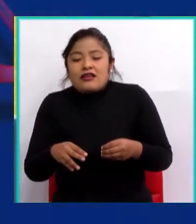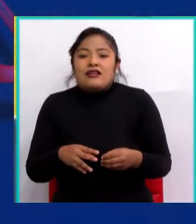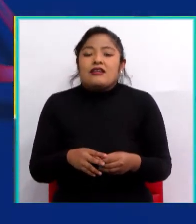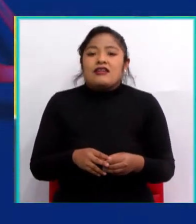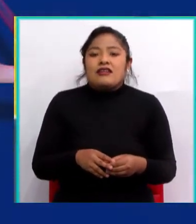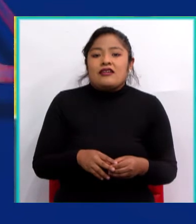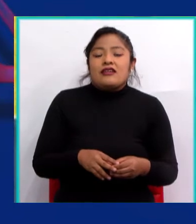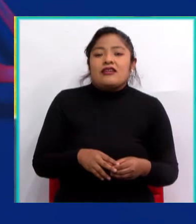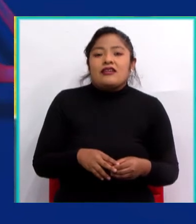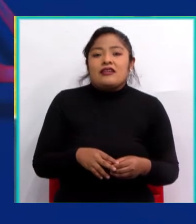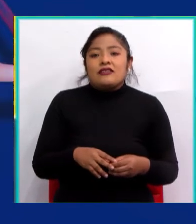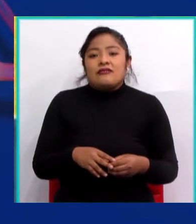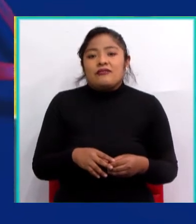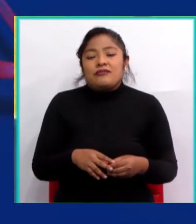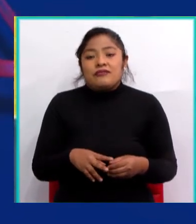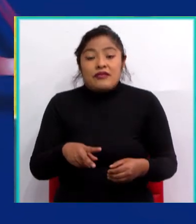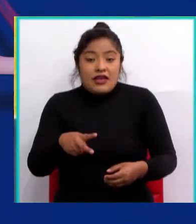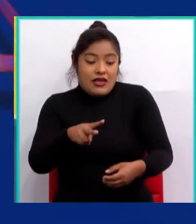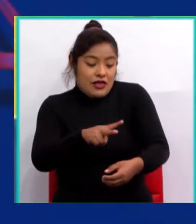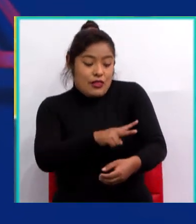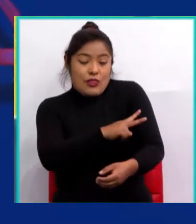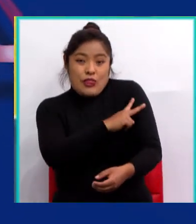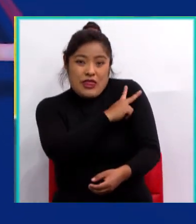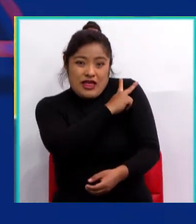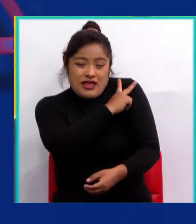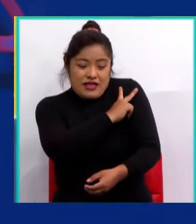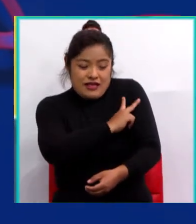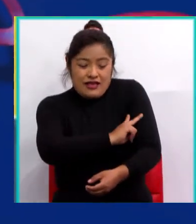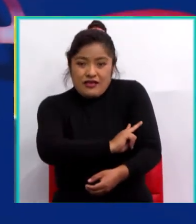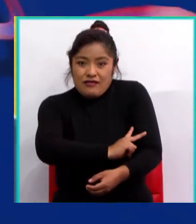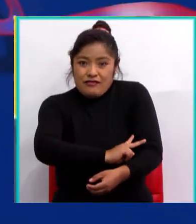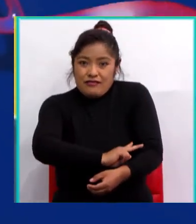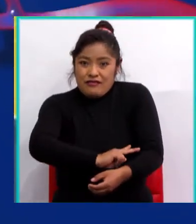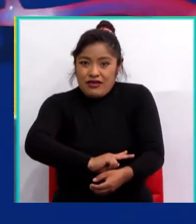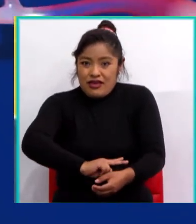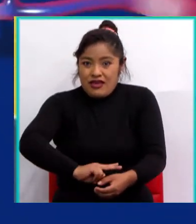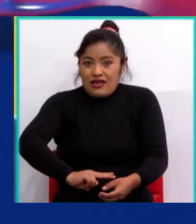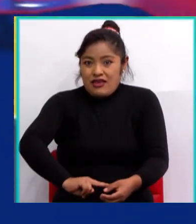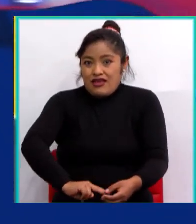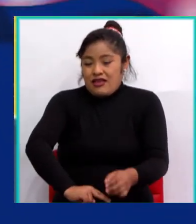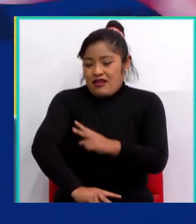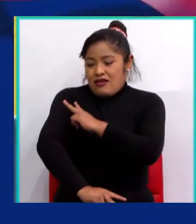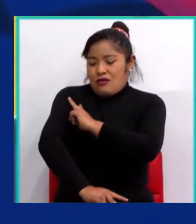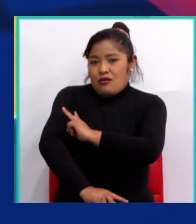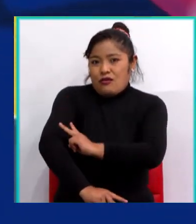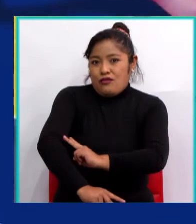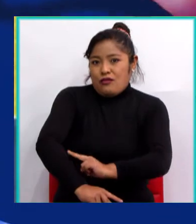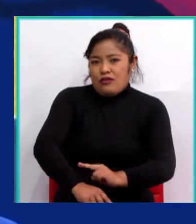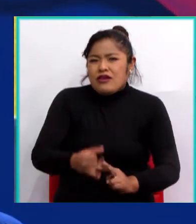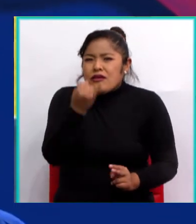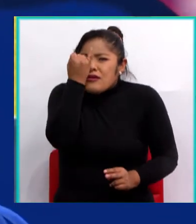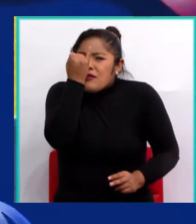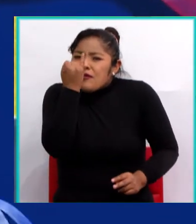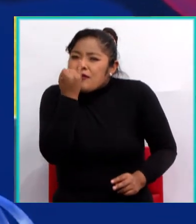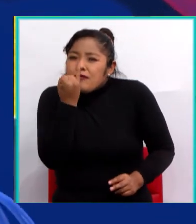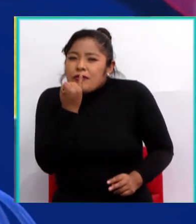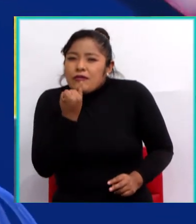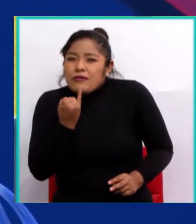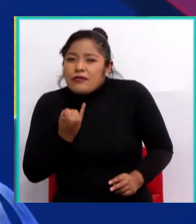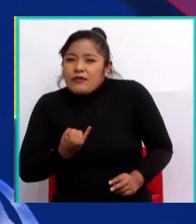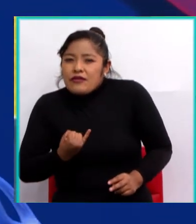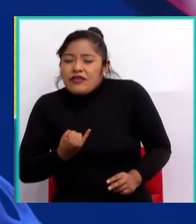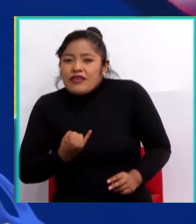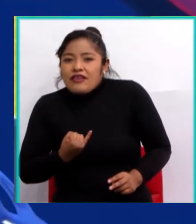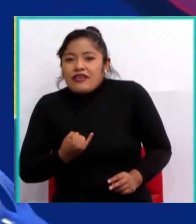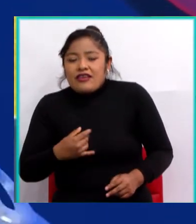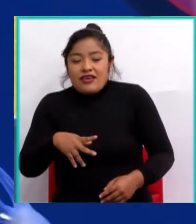Las venas son de pared delgada y están encargadas de transportar la sangre